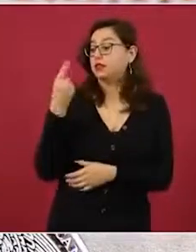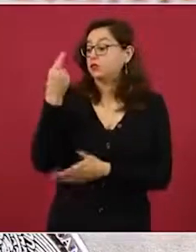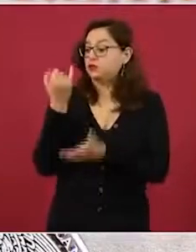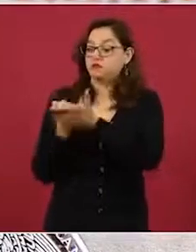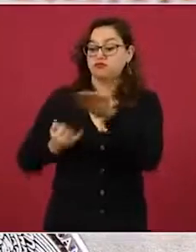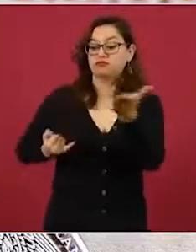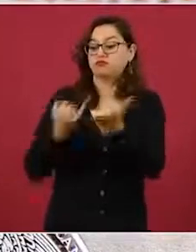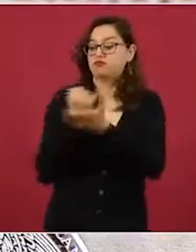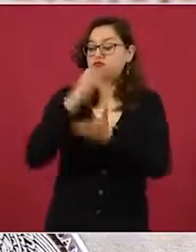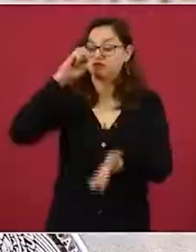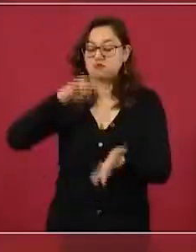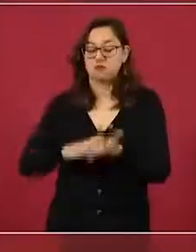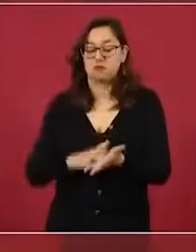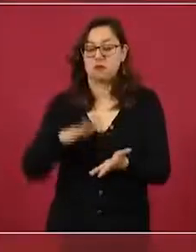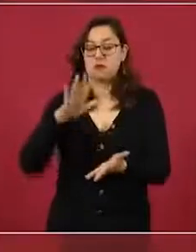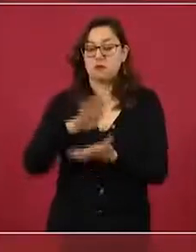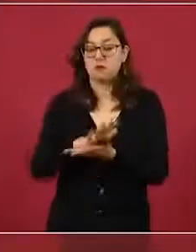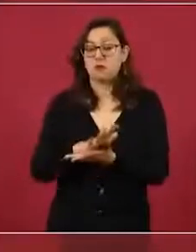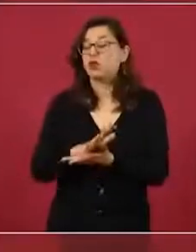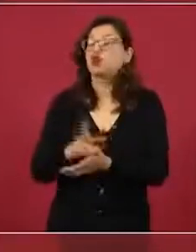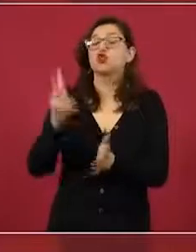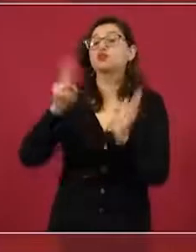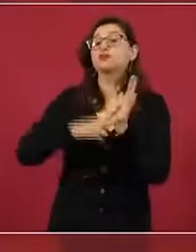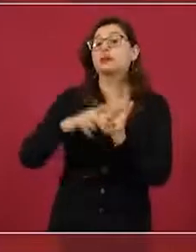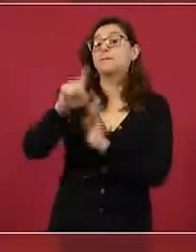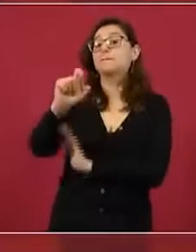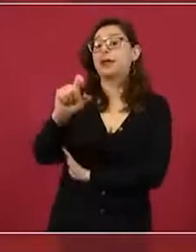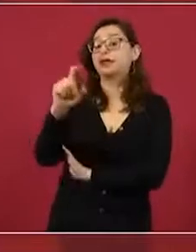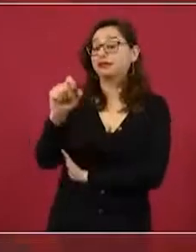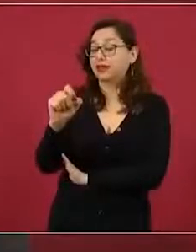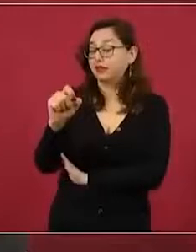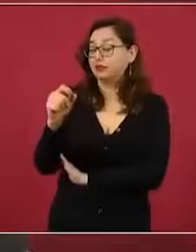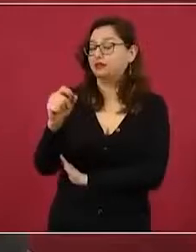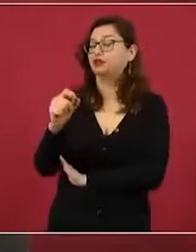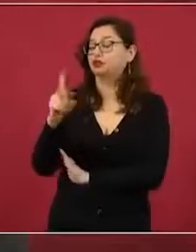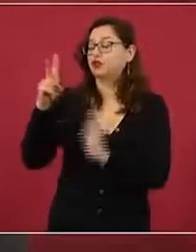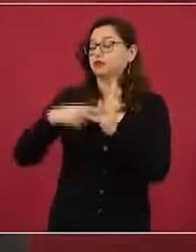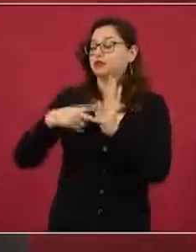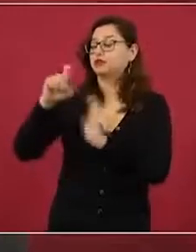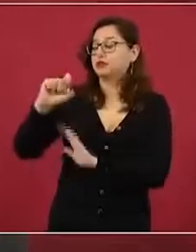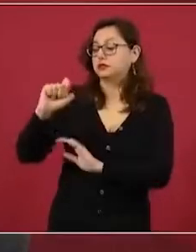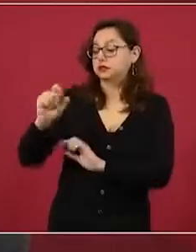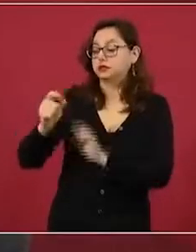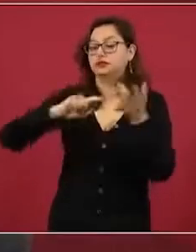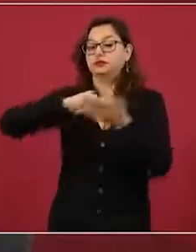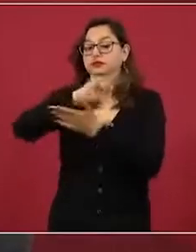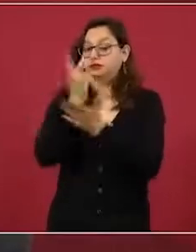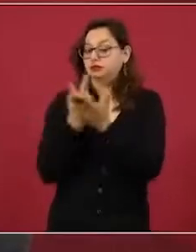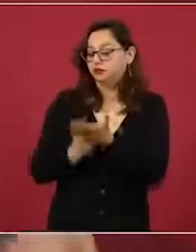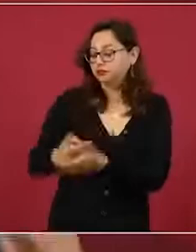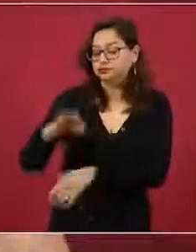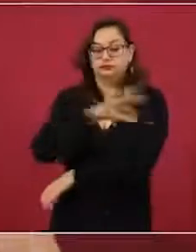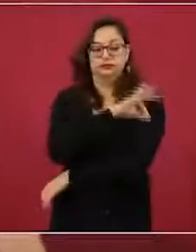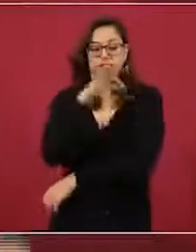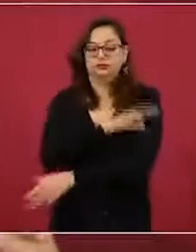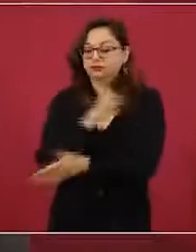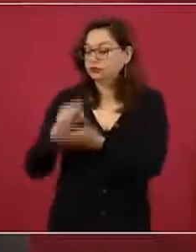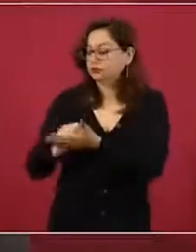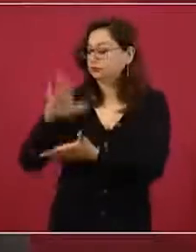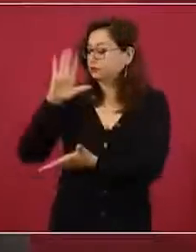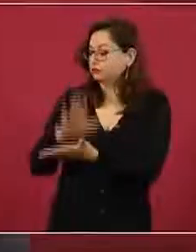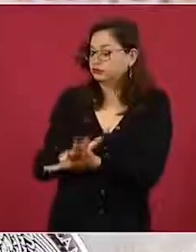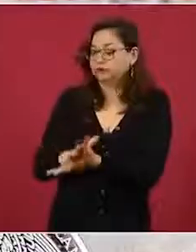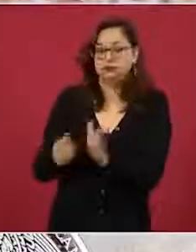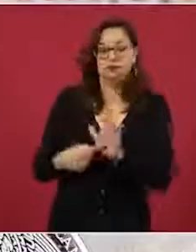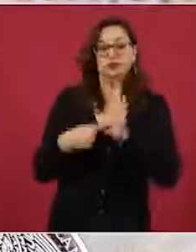cuando presentamos aquí el programa de vacunación. Y esto es exactamente